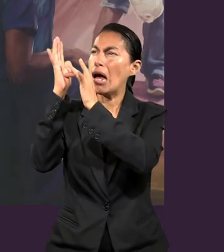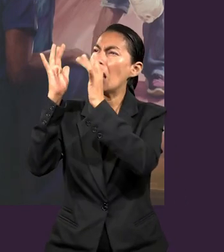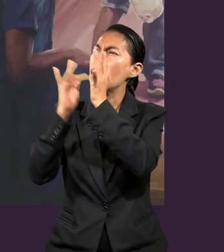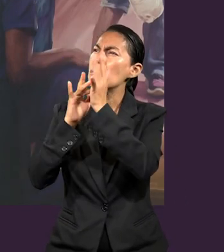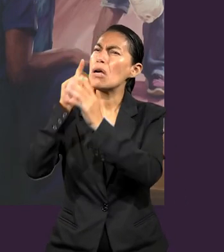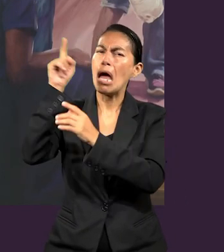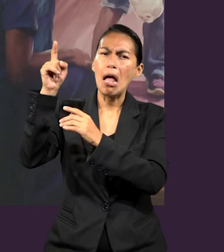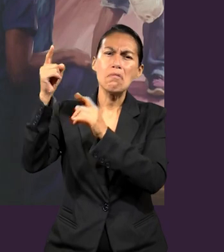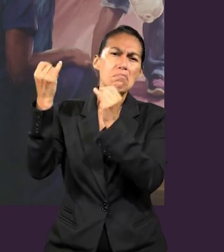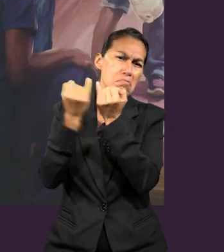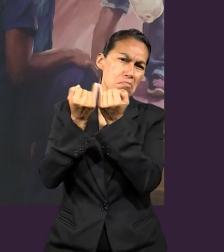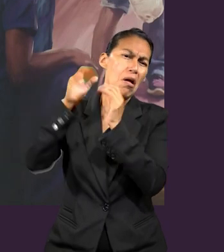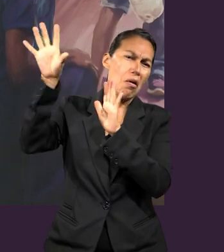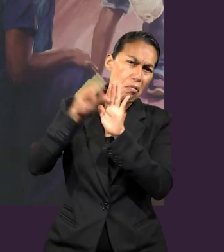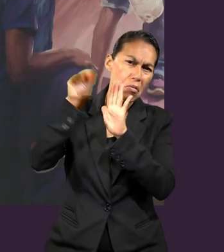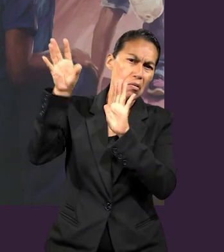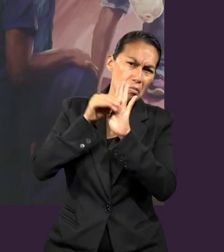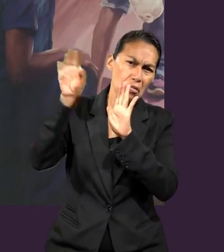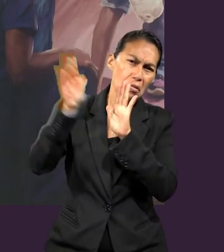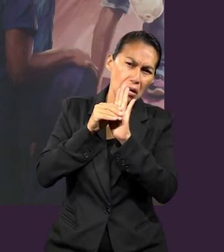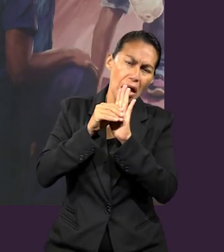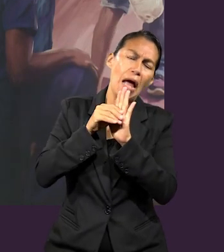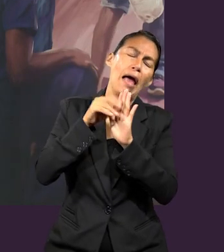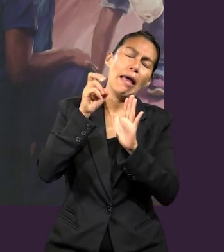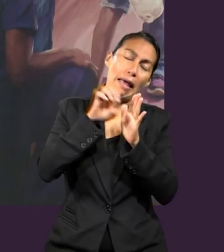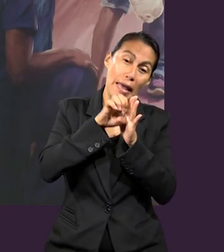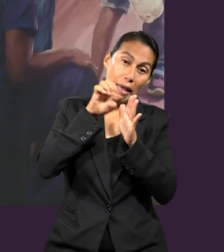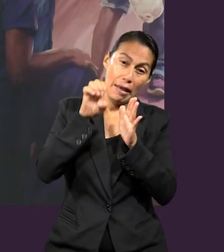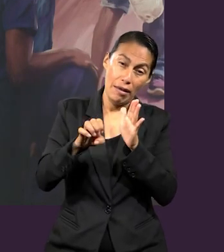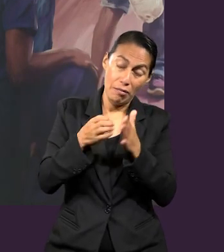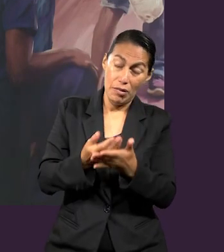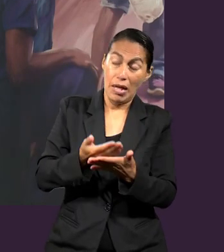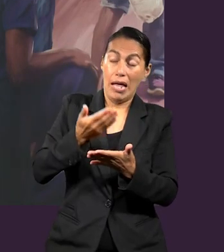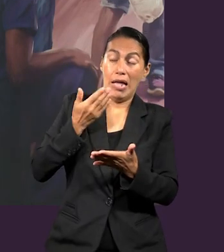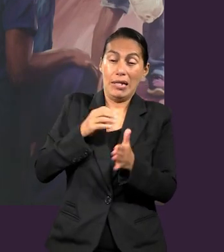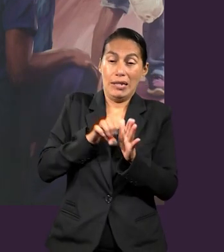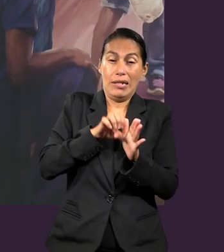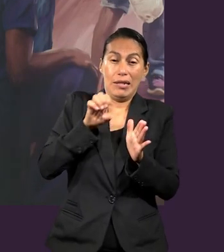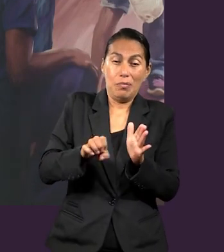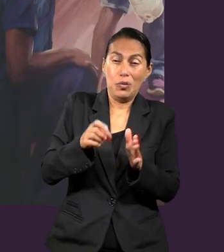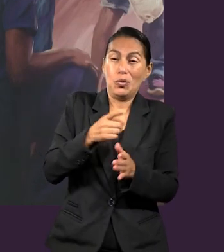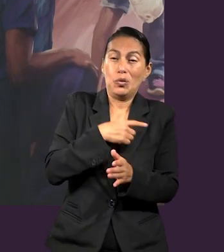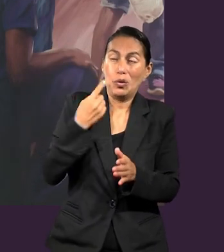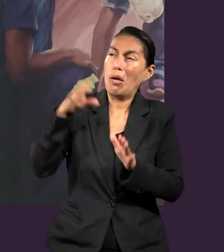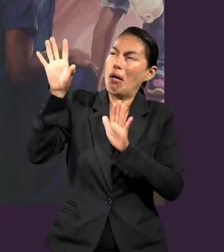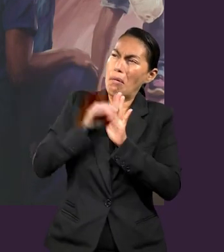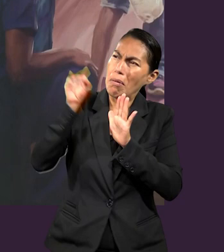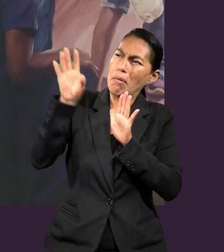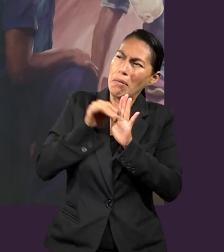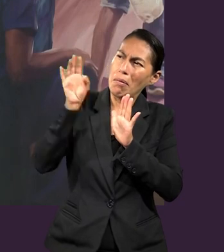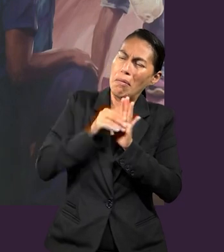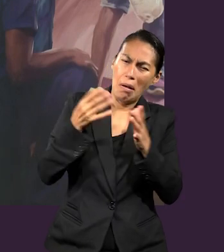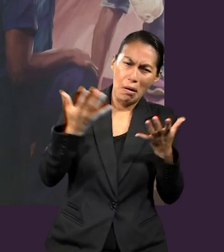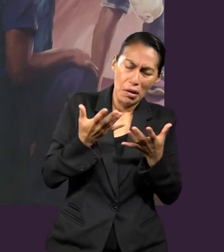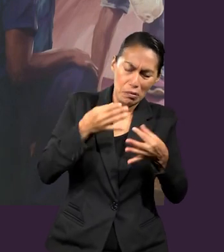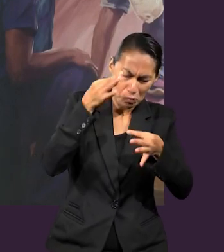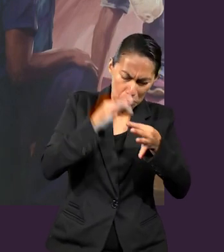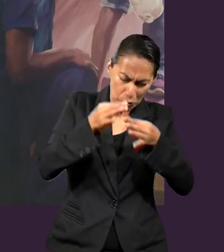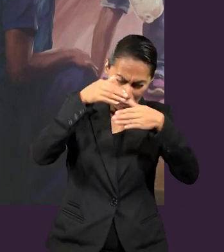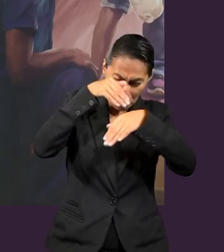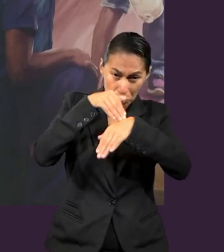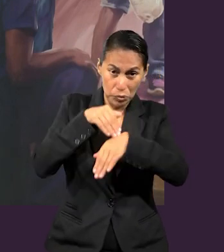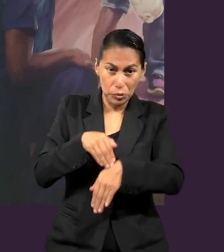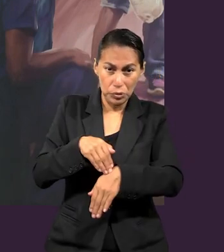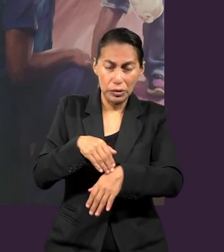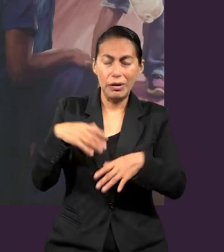lo que Jesús fue. Y algo que a mí me llama la atención que nos pide o pide Pablo a los Efesios